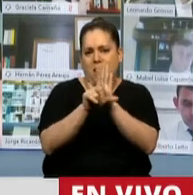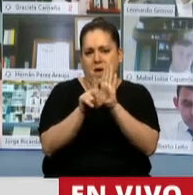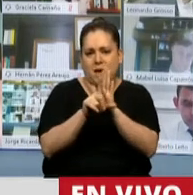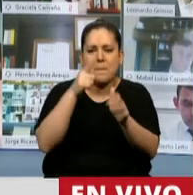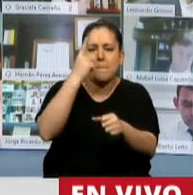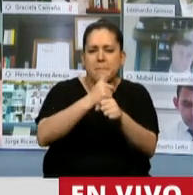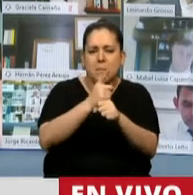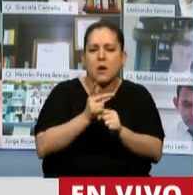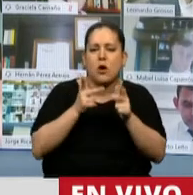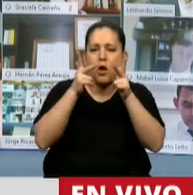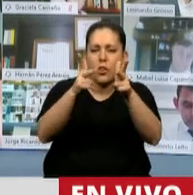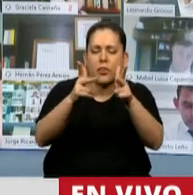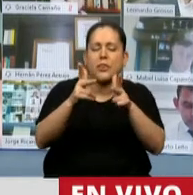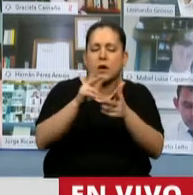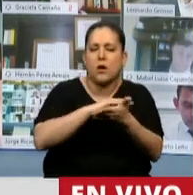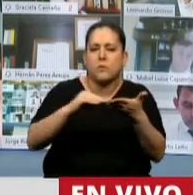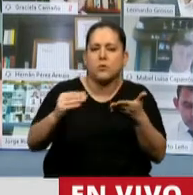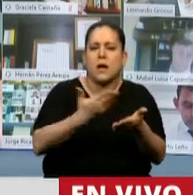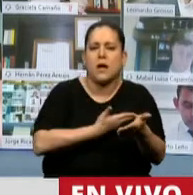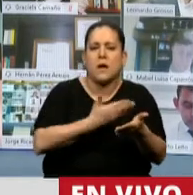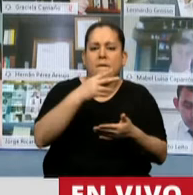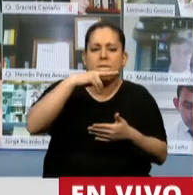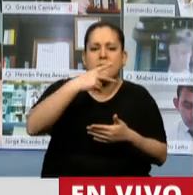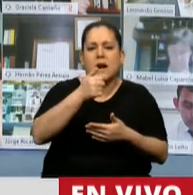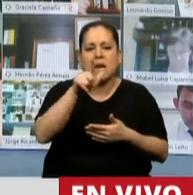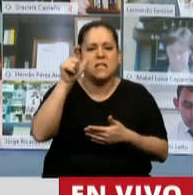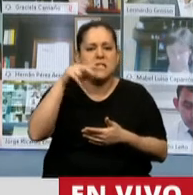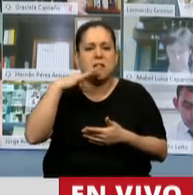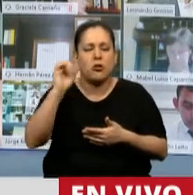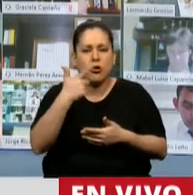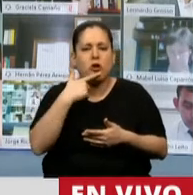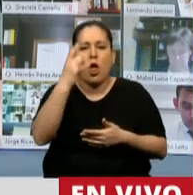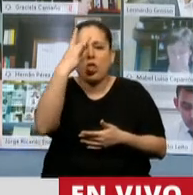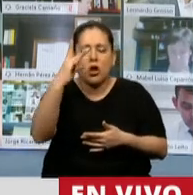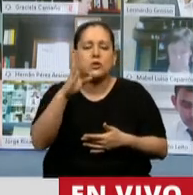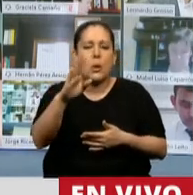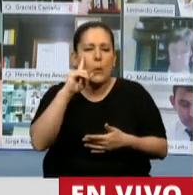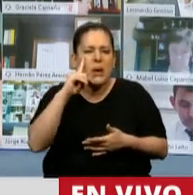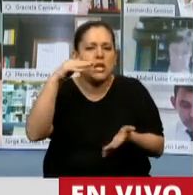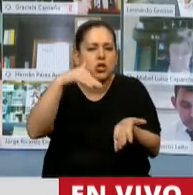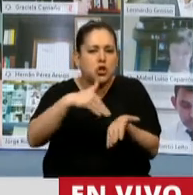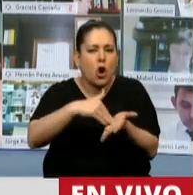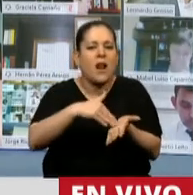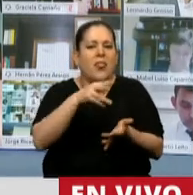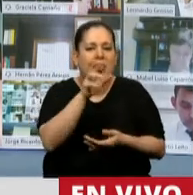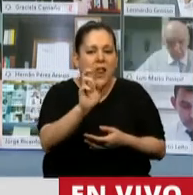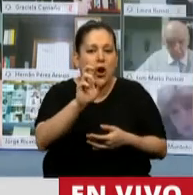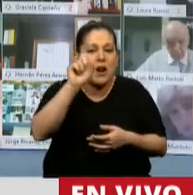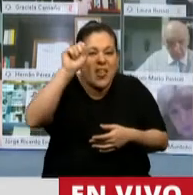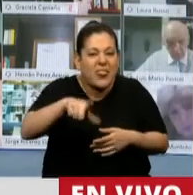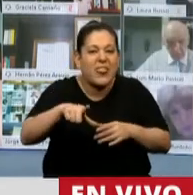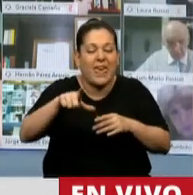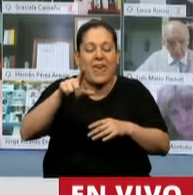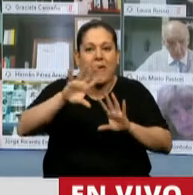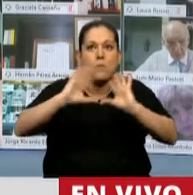primer lugar, como dijo la diputada Fernanda Vallejos, 12 billones de dólares de la riqueza humana están